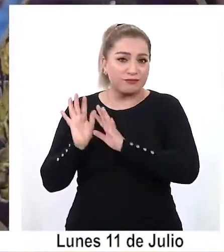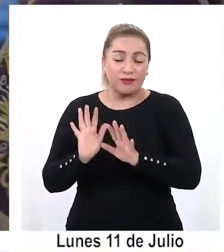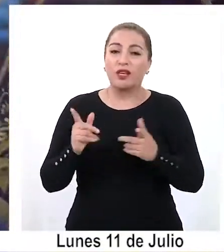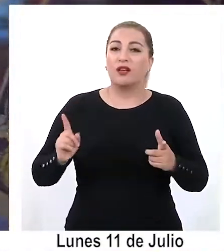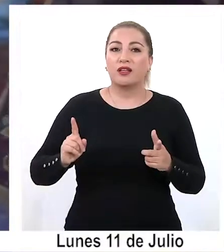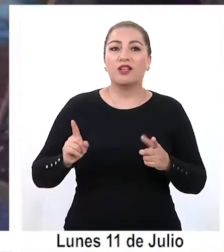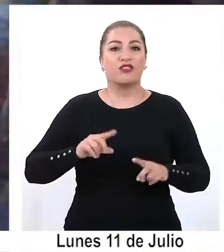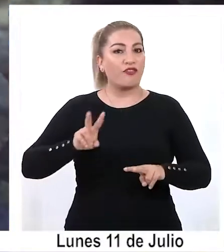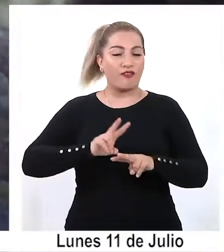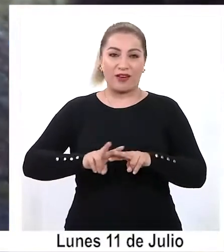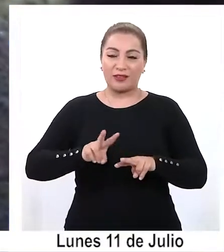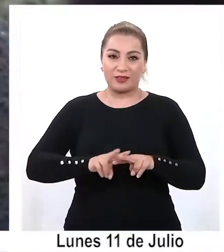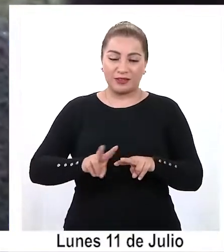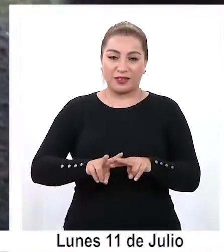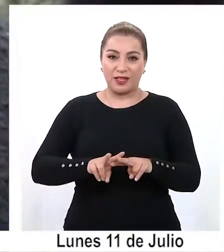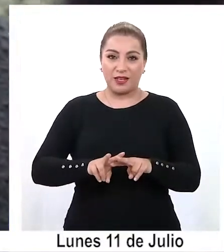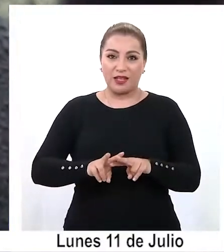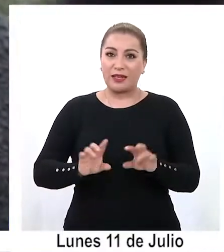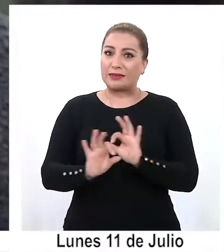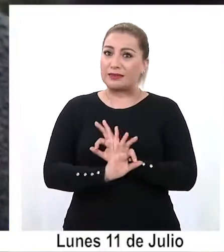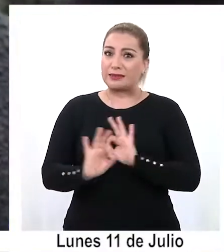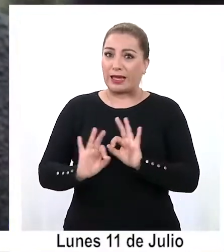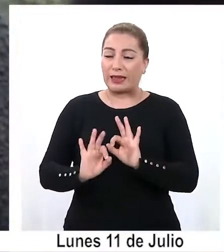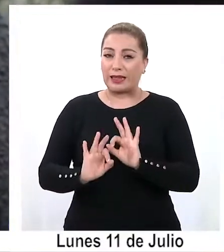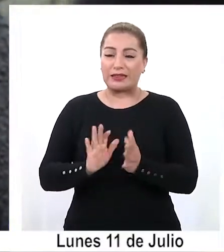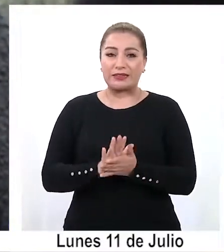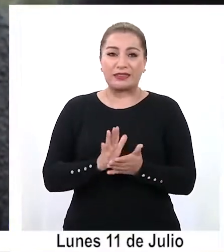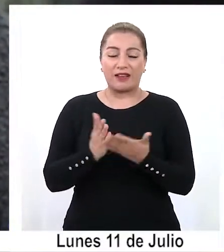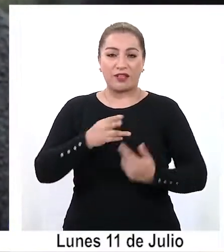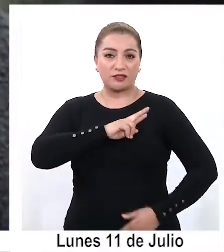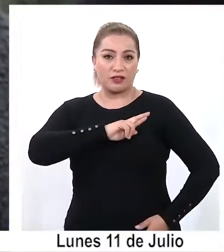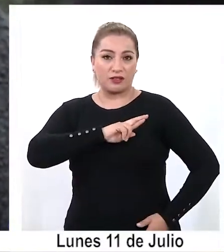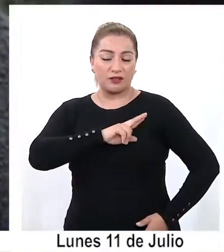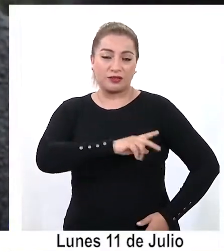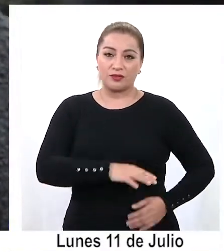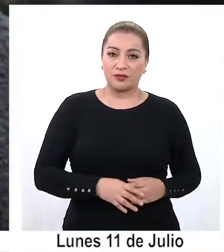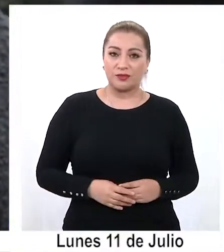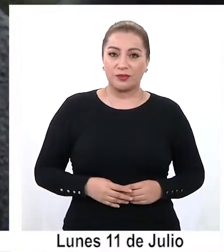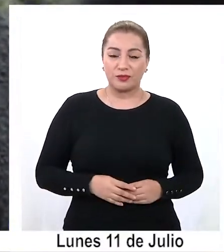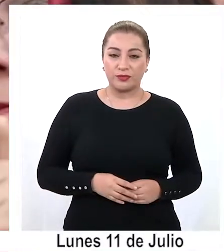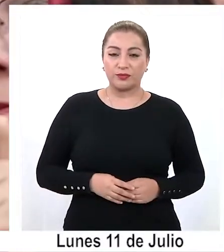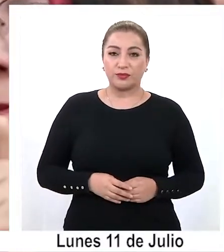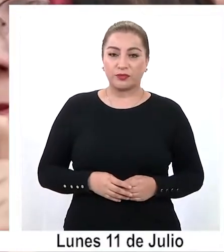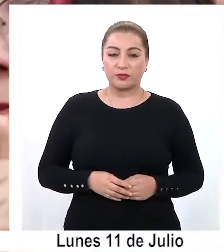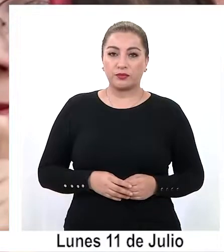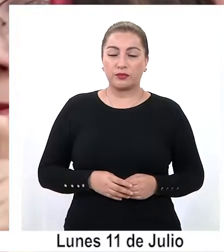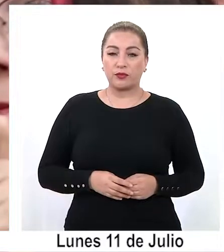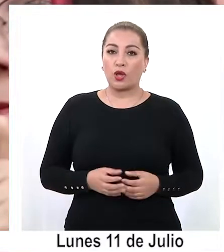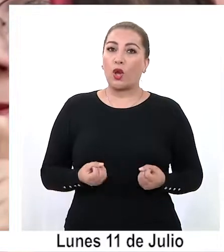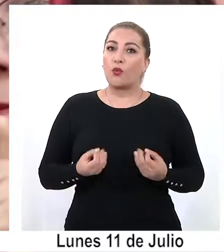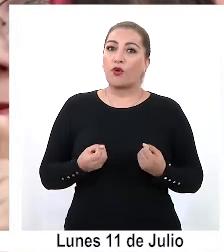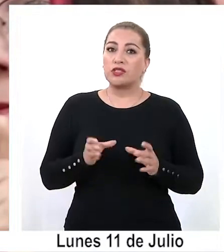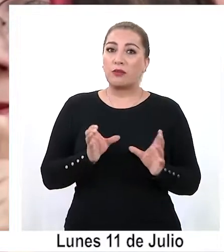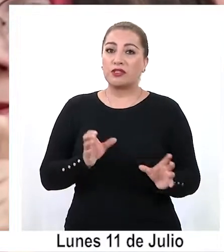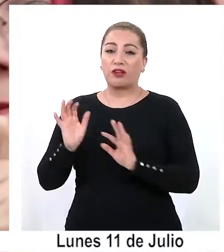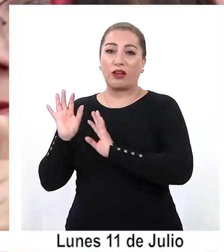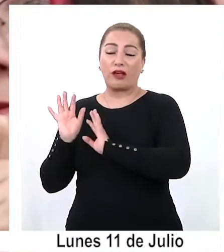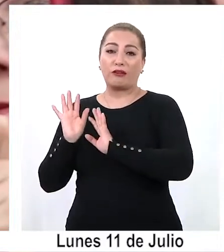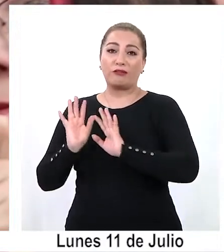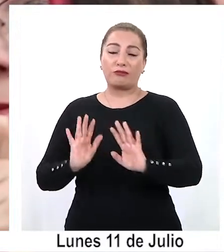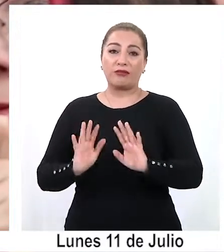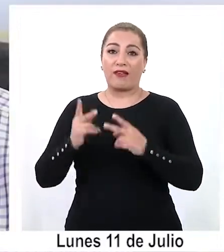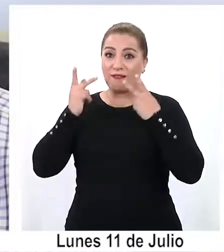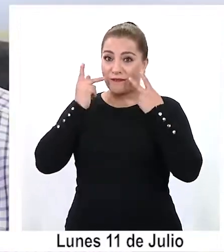que no se llevará a cabo ninguna celebración religiosa. Debido al alto flujo de personas que está